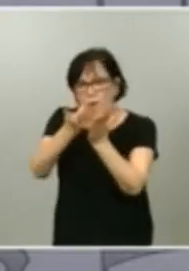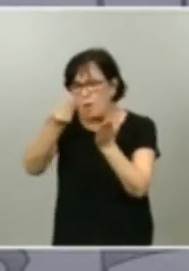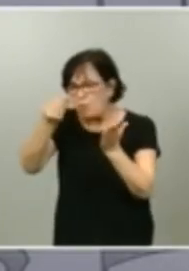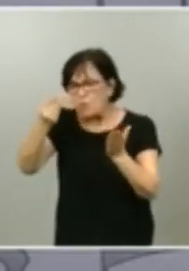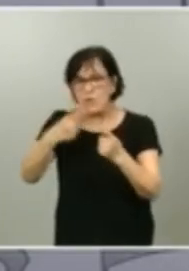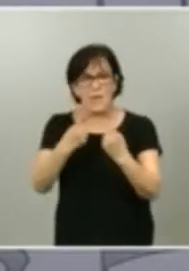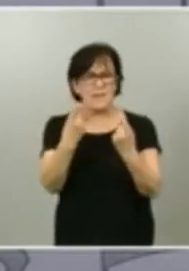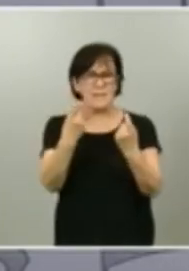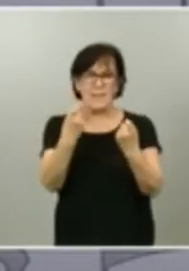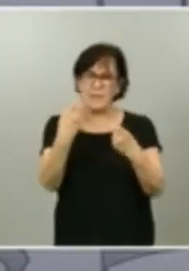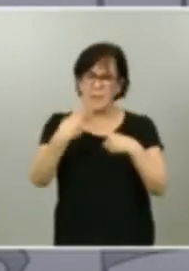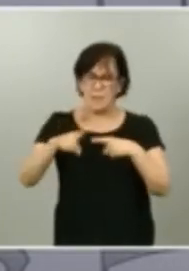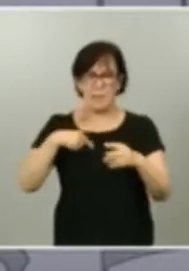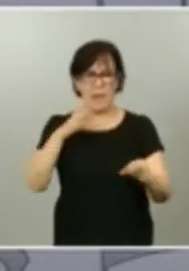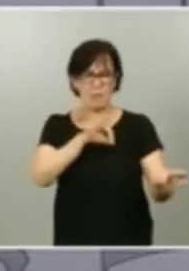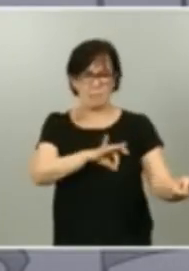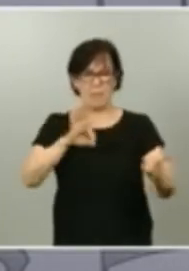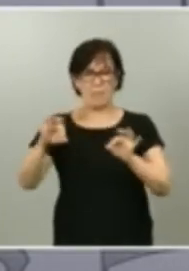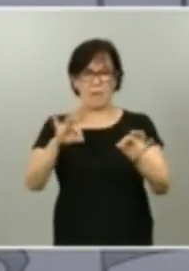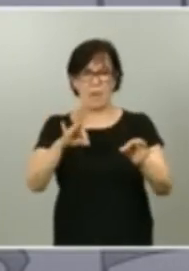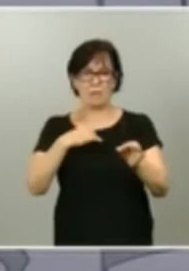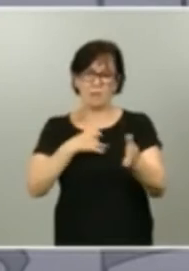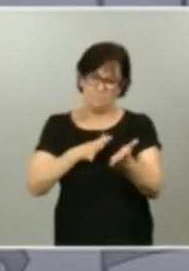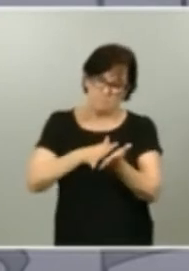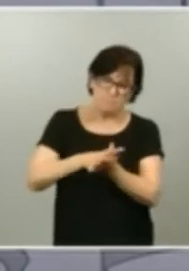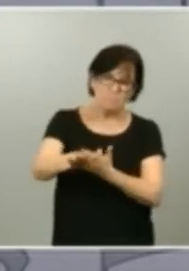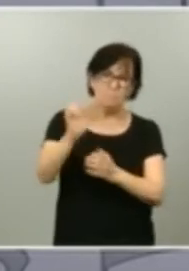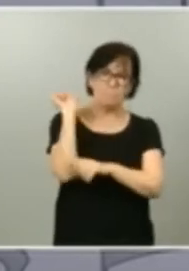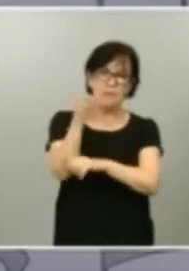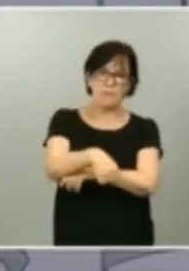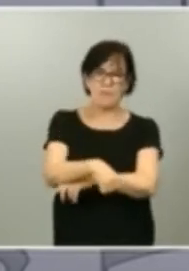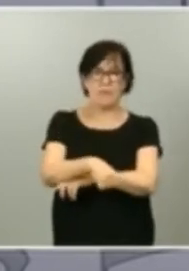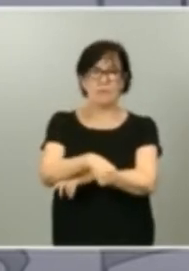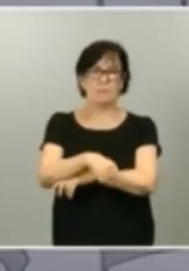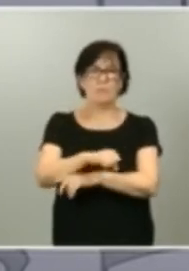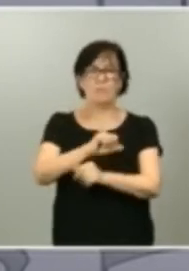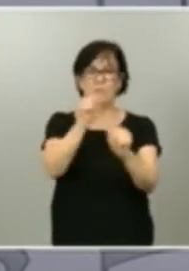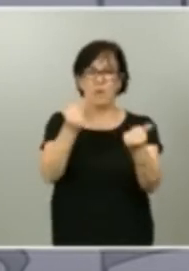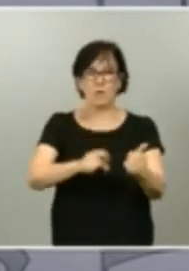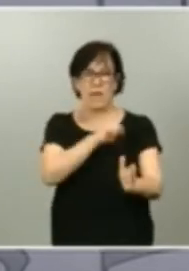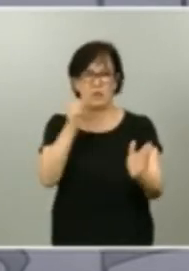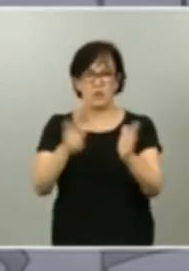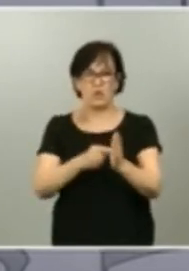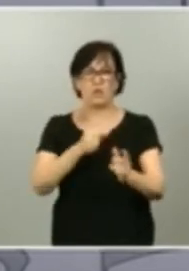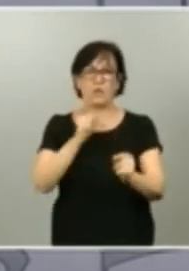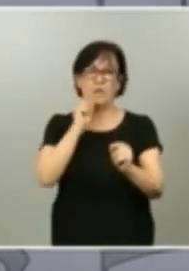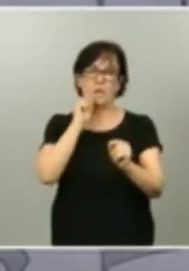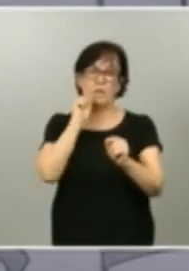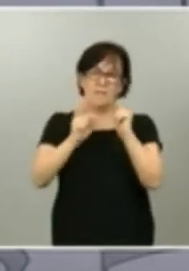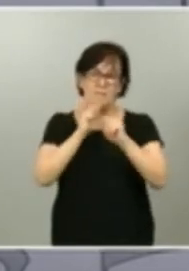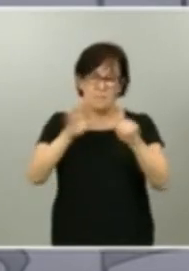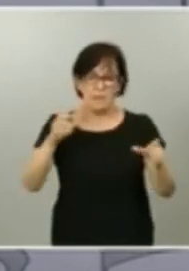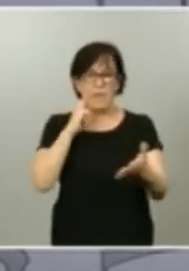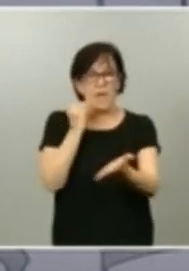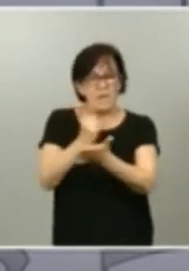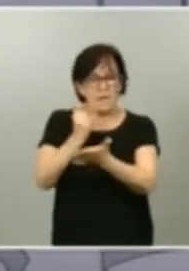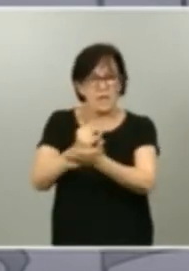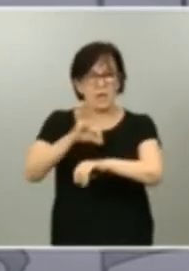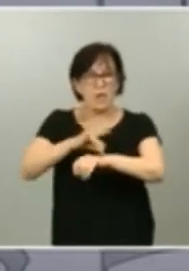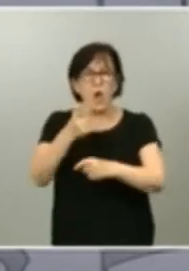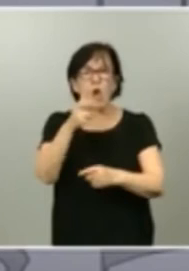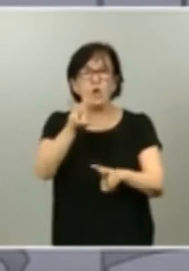estar preparados y vencer de manera total al virus ensayos clínicos para nuevos fármacos test